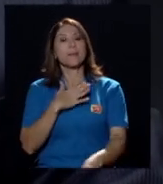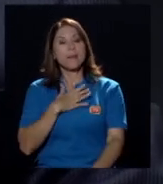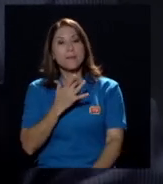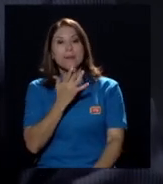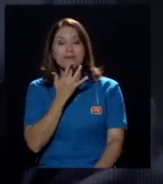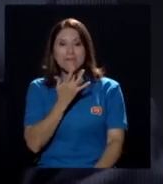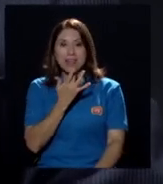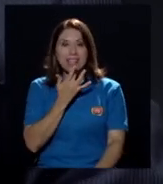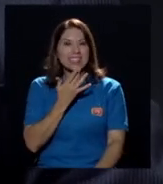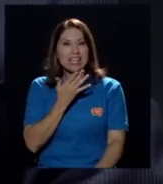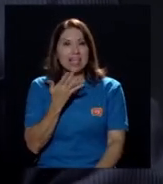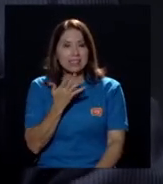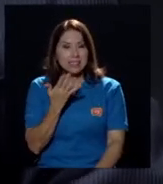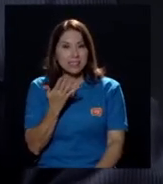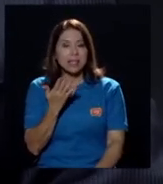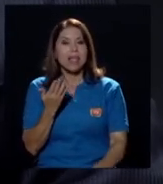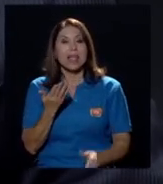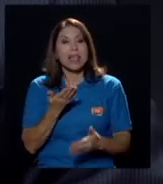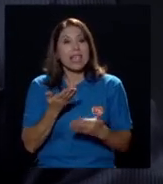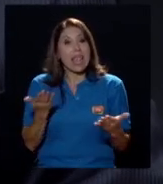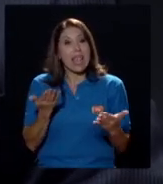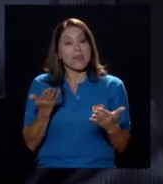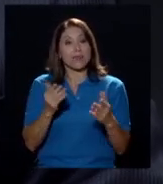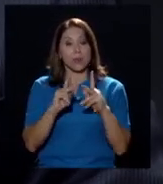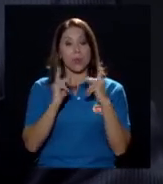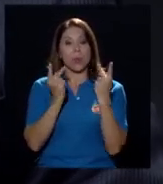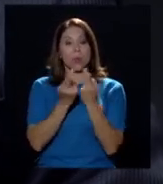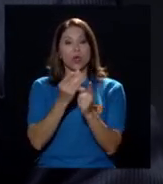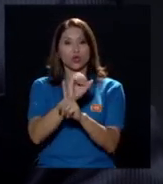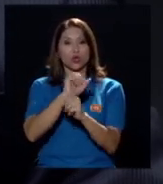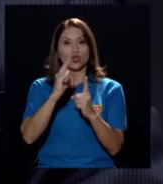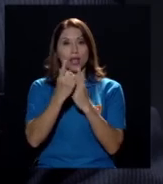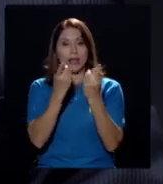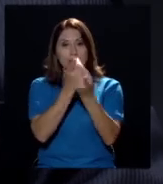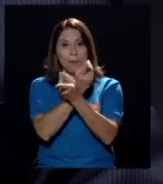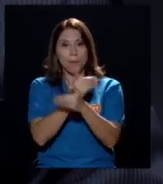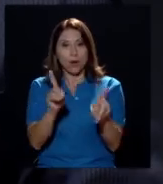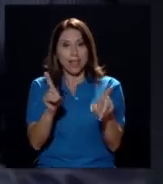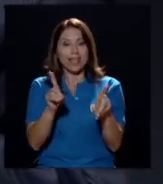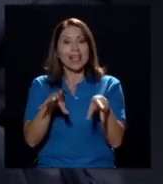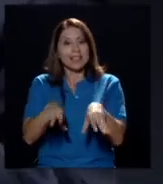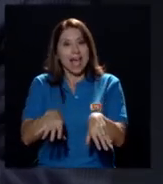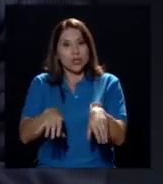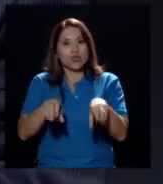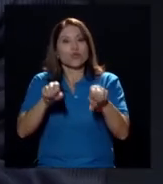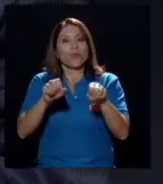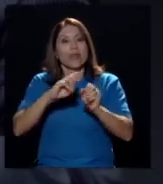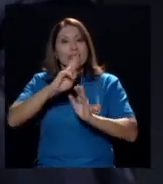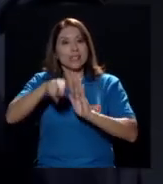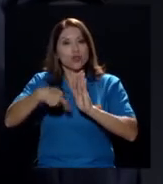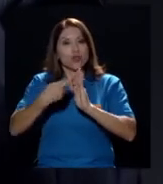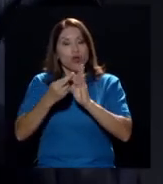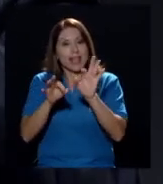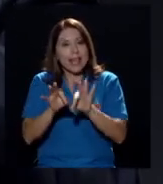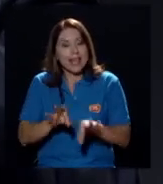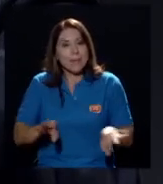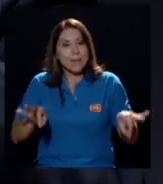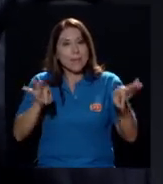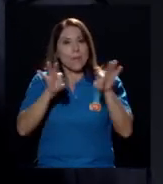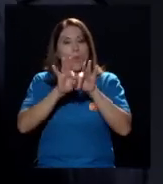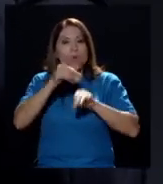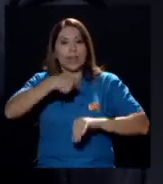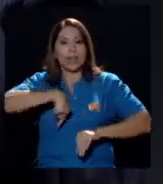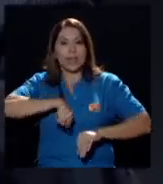claramente es que los socialdemócratas asumen ese rol tan importante en nuestro